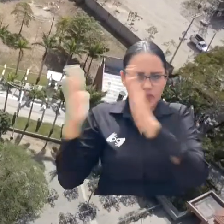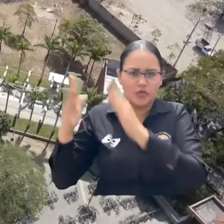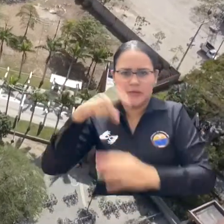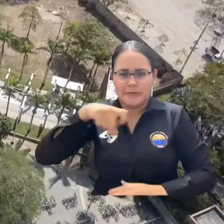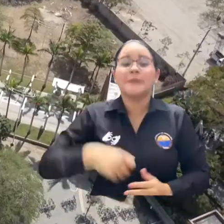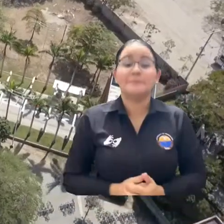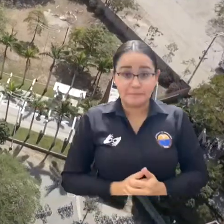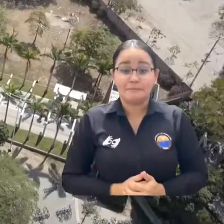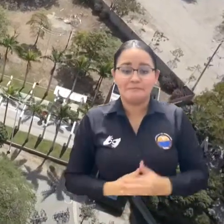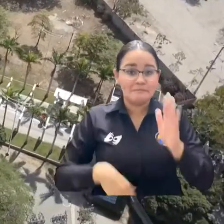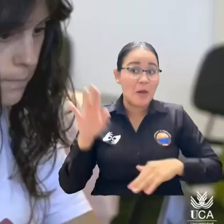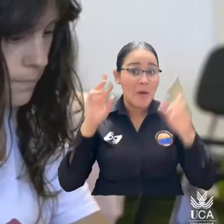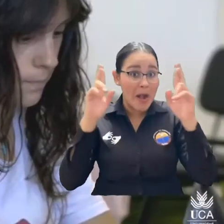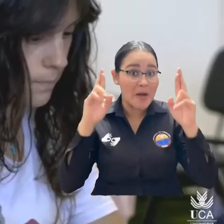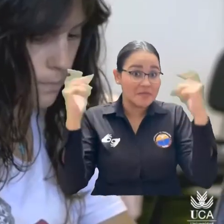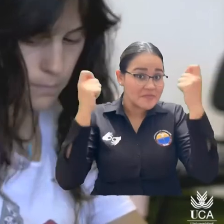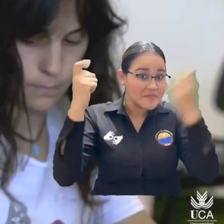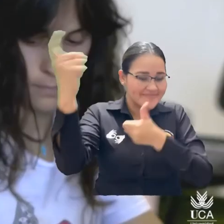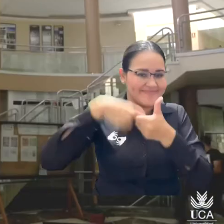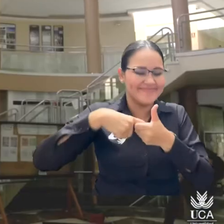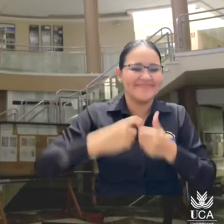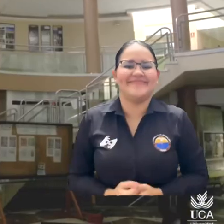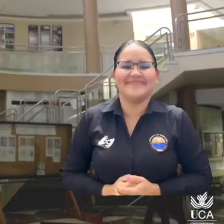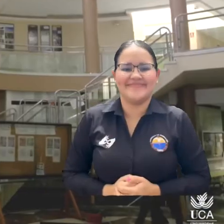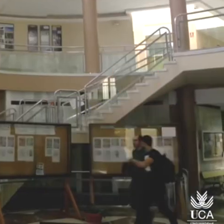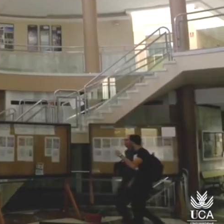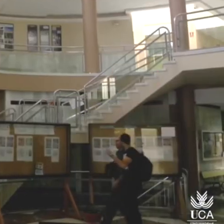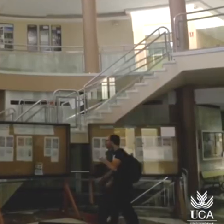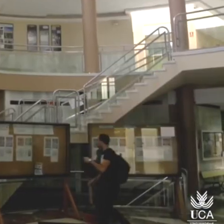atentos a sus aplicaciones y a los resultados finales de la misma convocatoria.